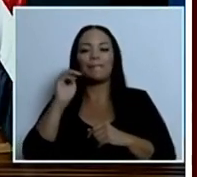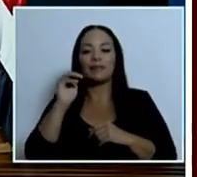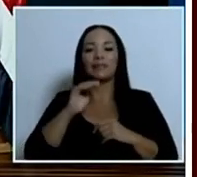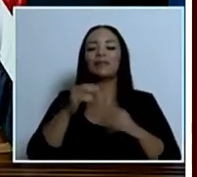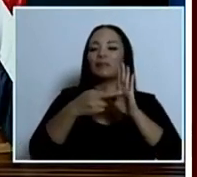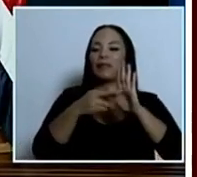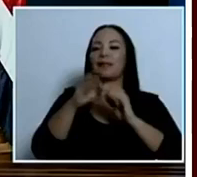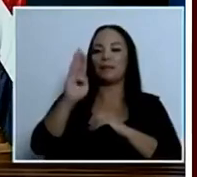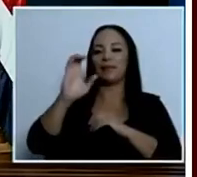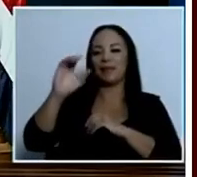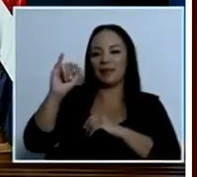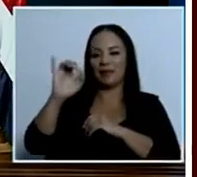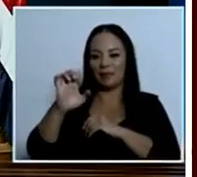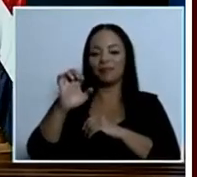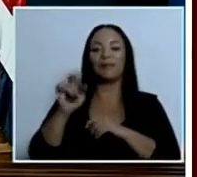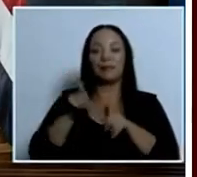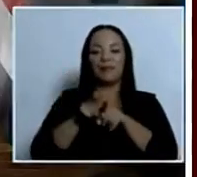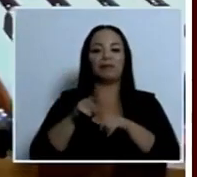BCIE también.